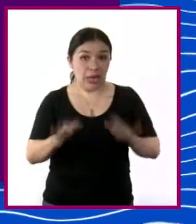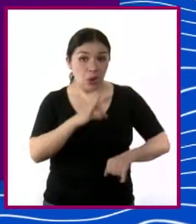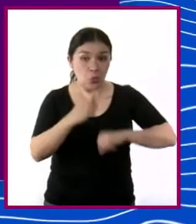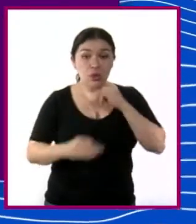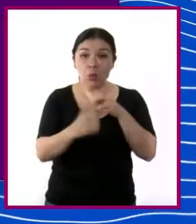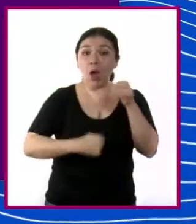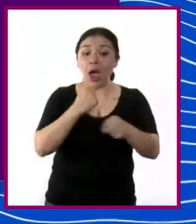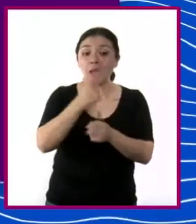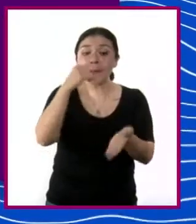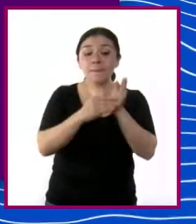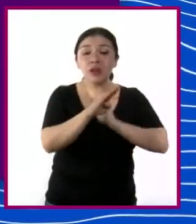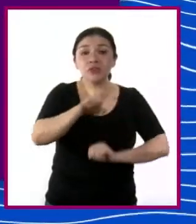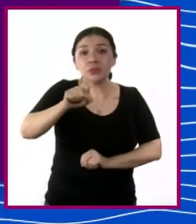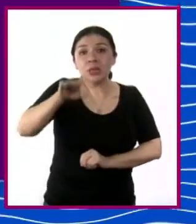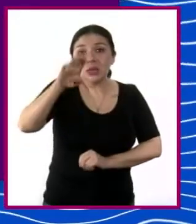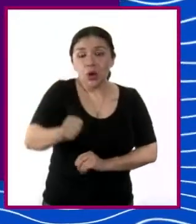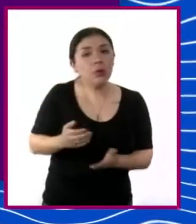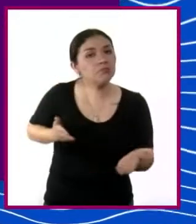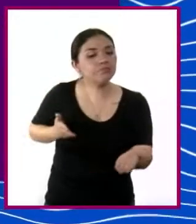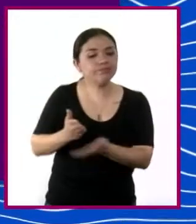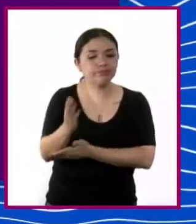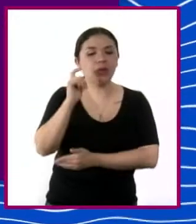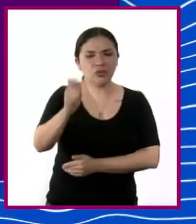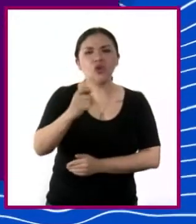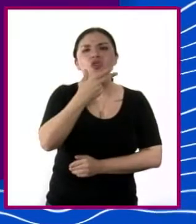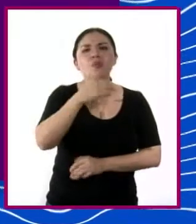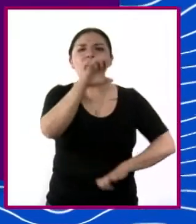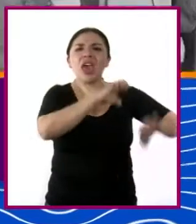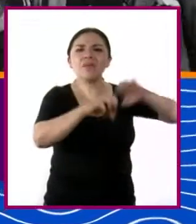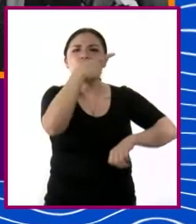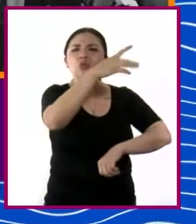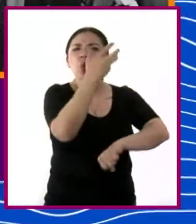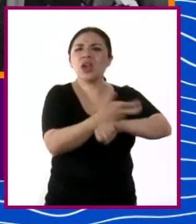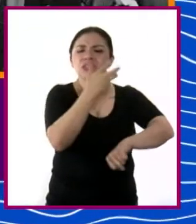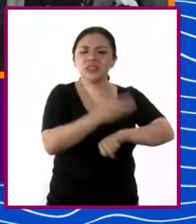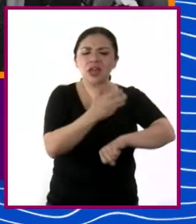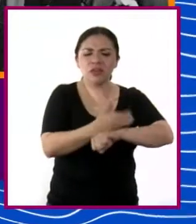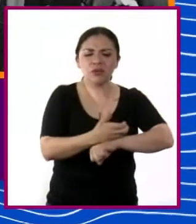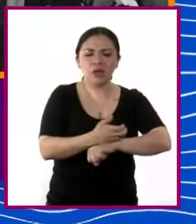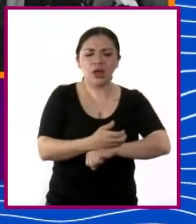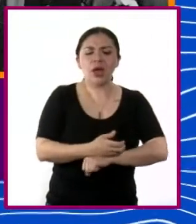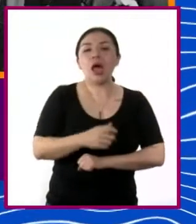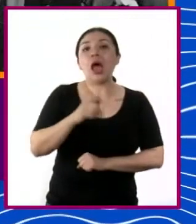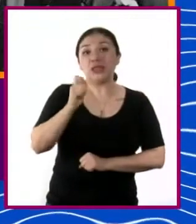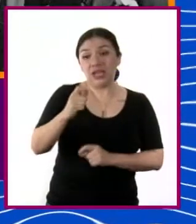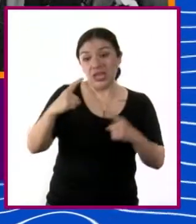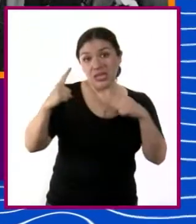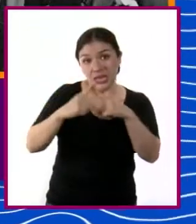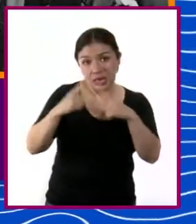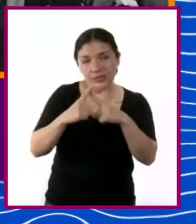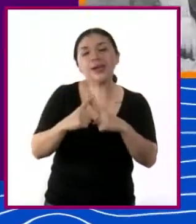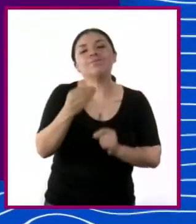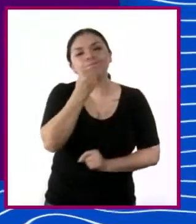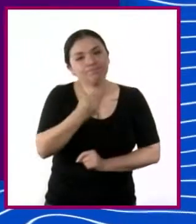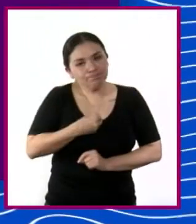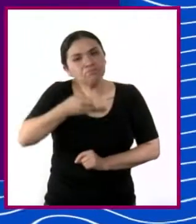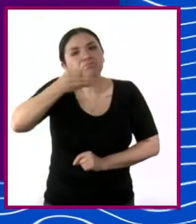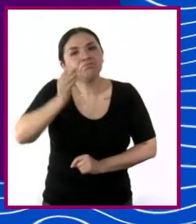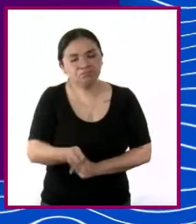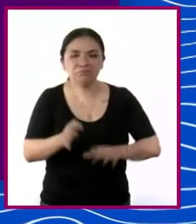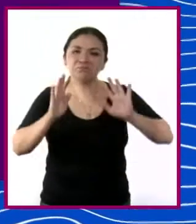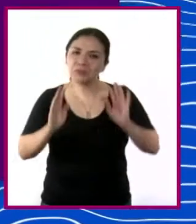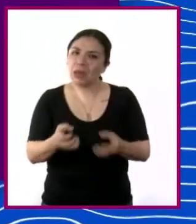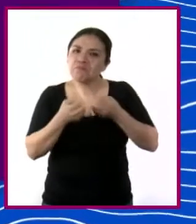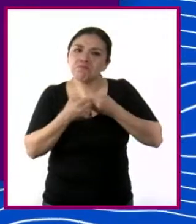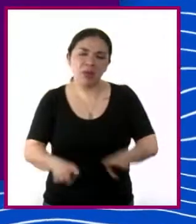1929, con la intervención del embajador norteamericano, la iglesia accedió a la rendición